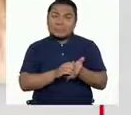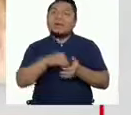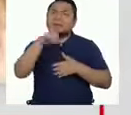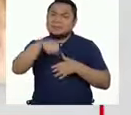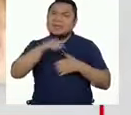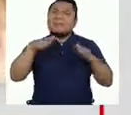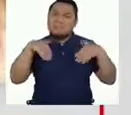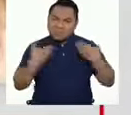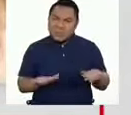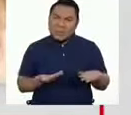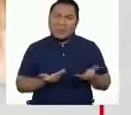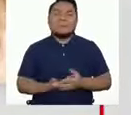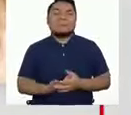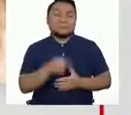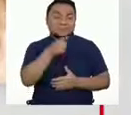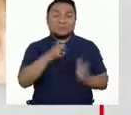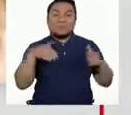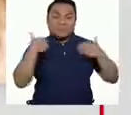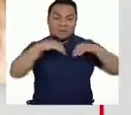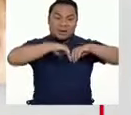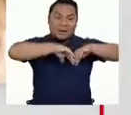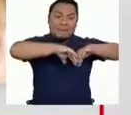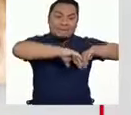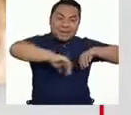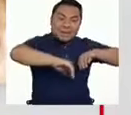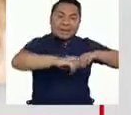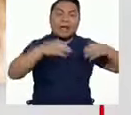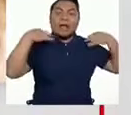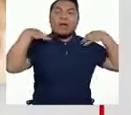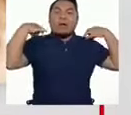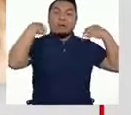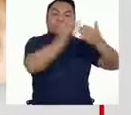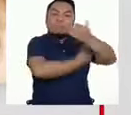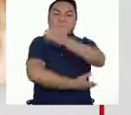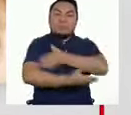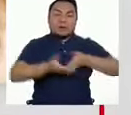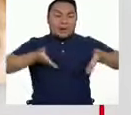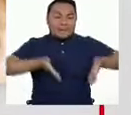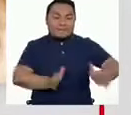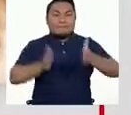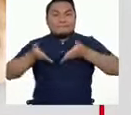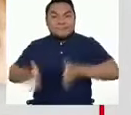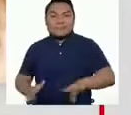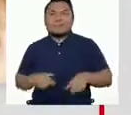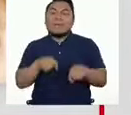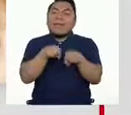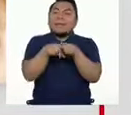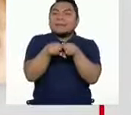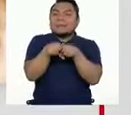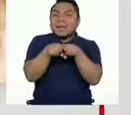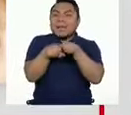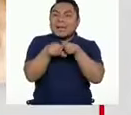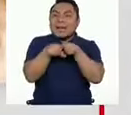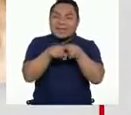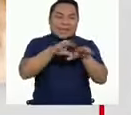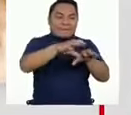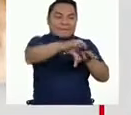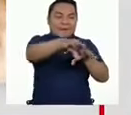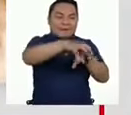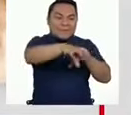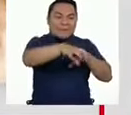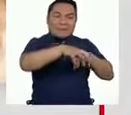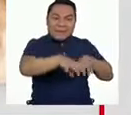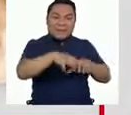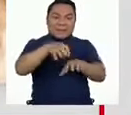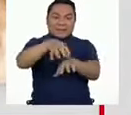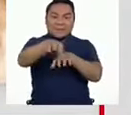¡Exacto! Podemos separar los polos de los pantalones y las mendas. Y así podemos